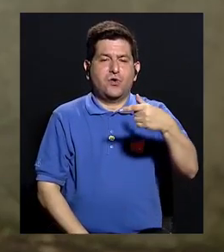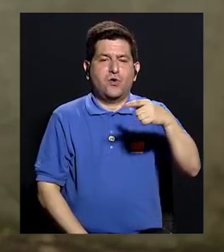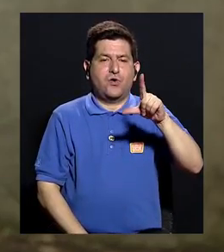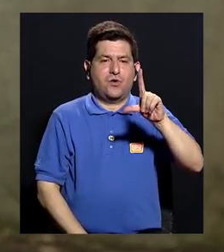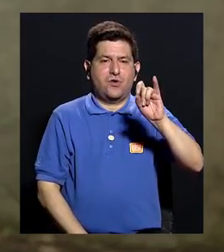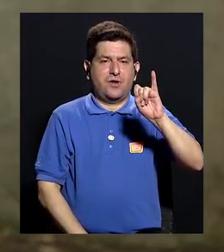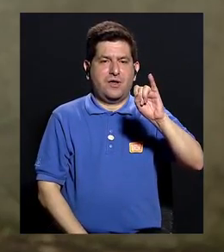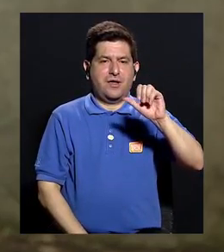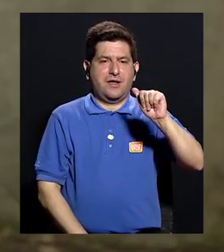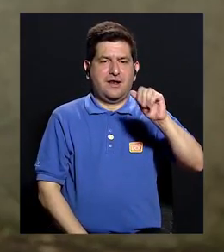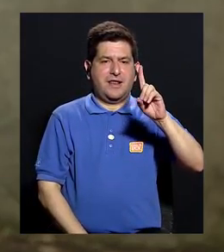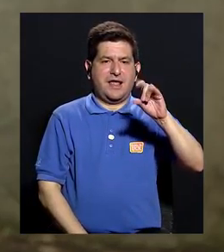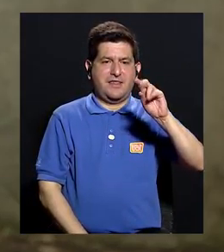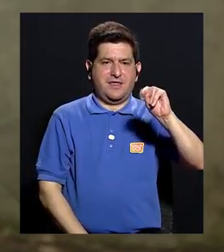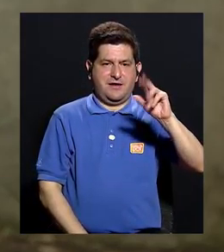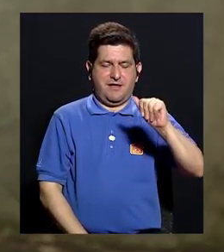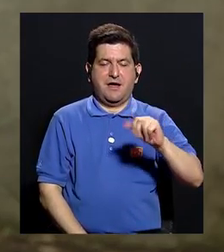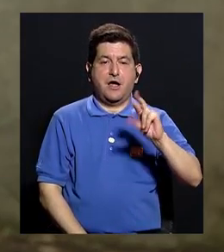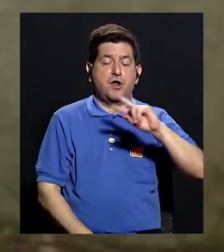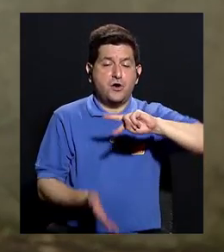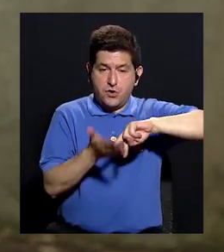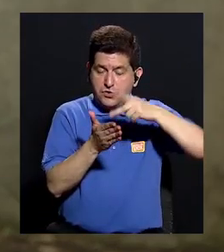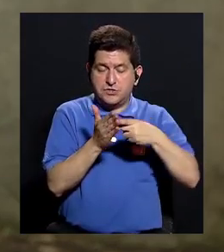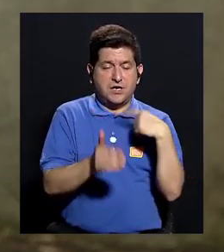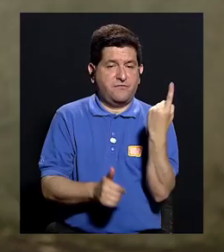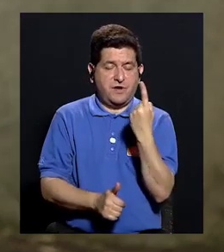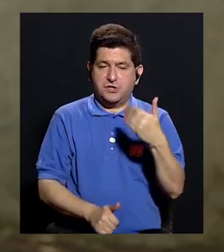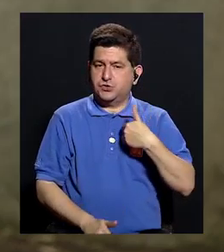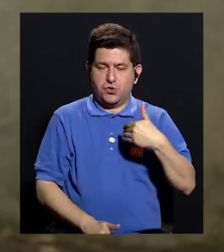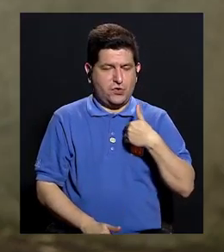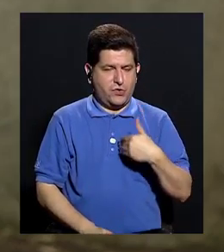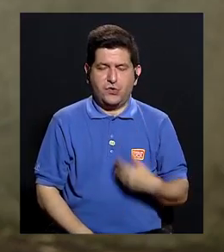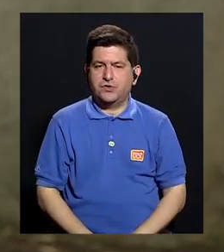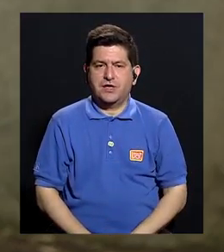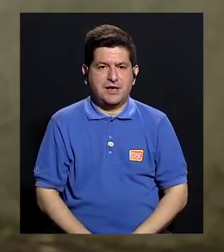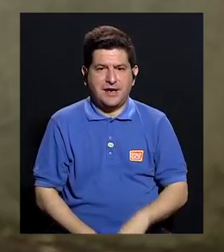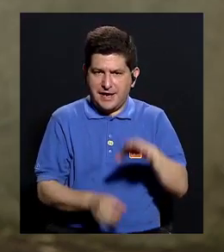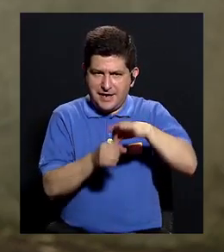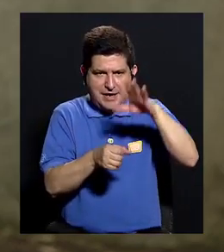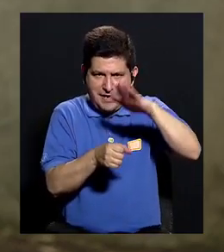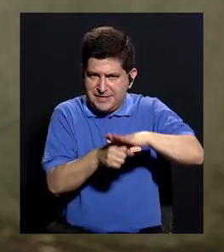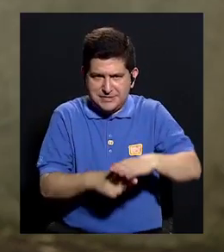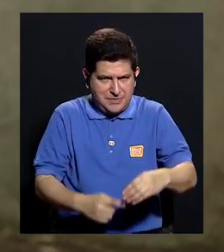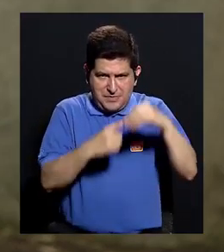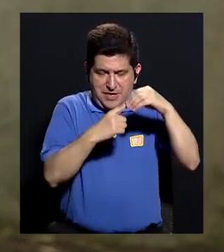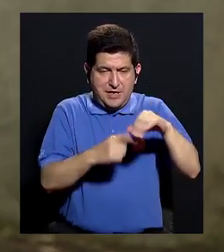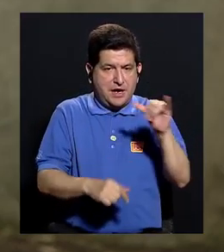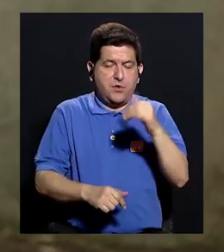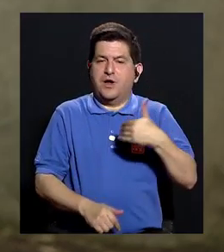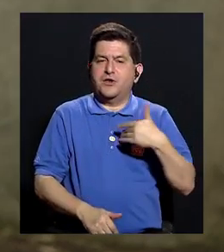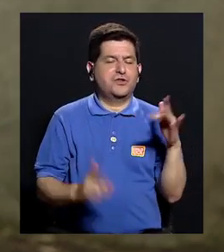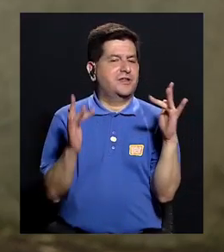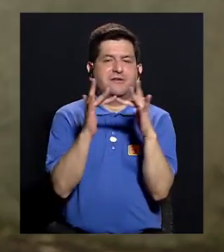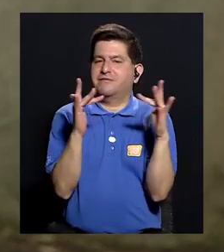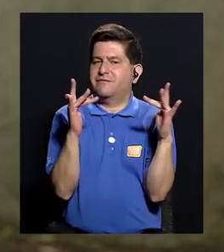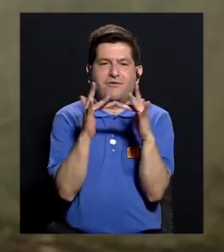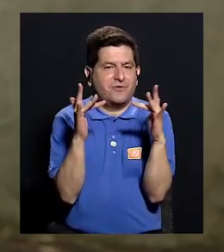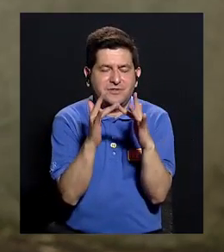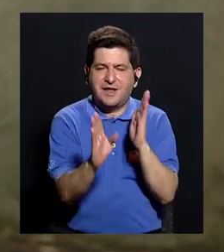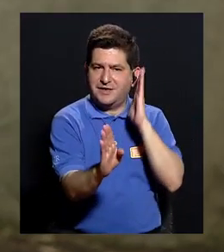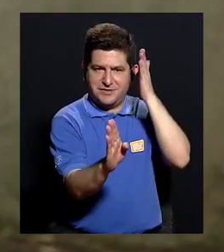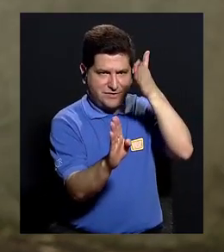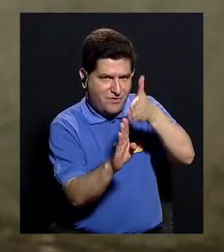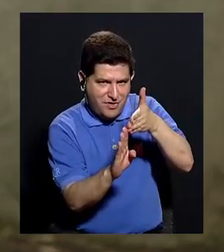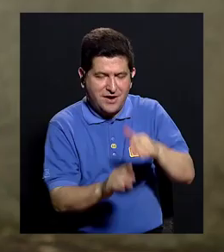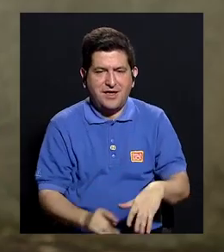que tiene un producto, ¿verdad? Porque no solamente se trata que no contengan trigo, que no tengan cebada, que no tengan centeno o avena, sino que no haya tenido un contacto